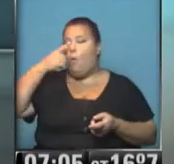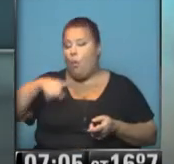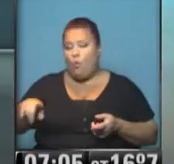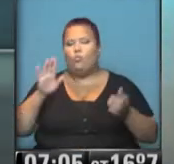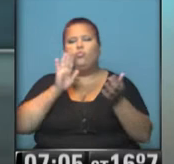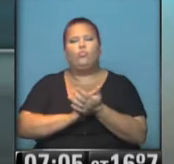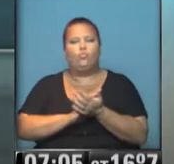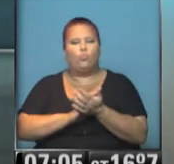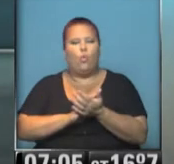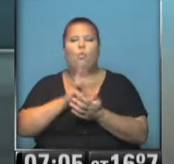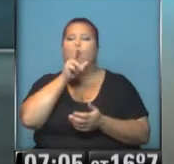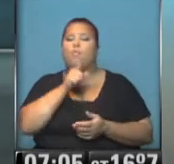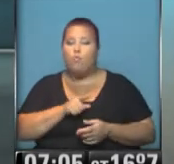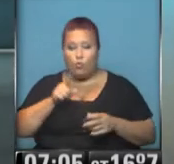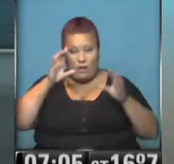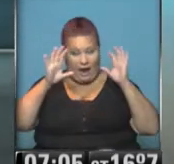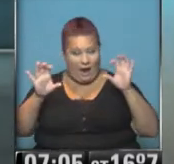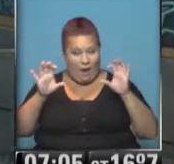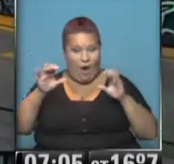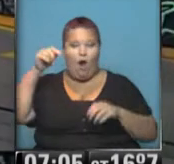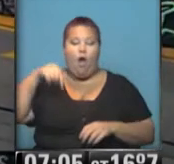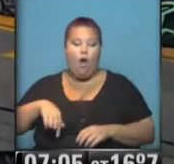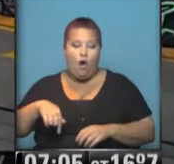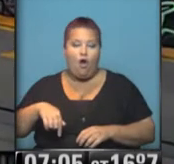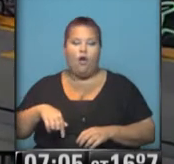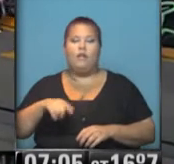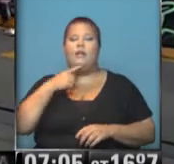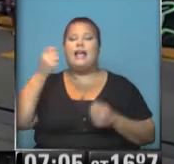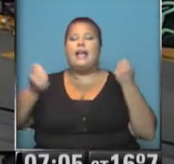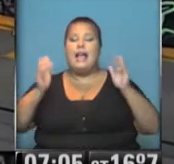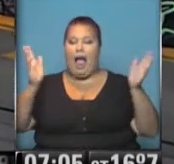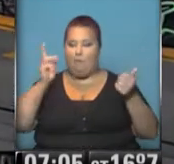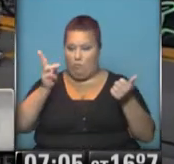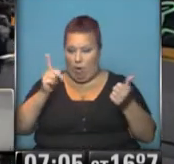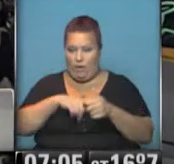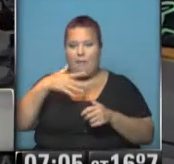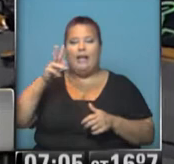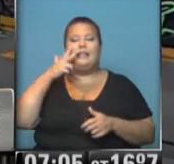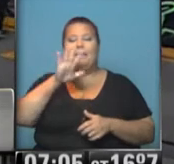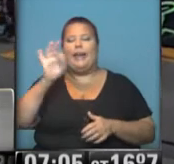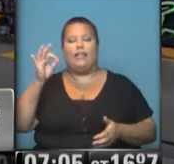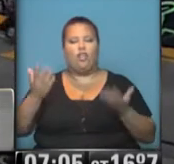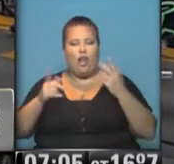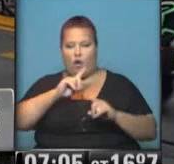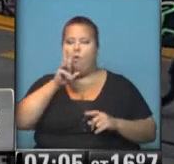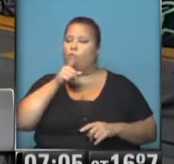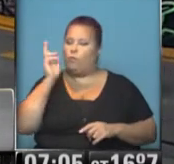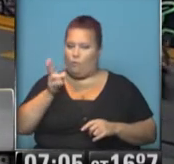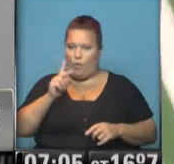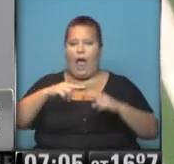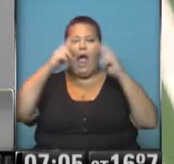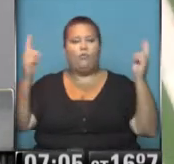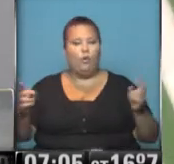cuanto a las rutas, recuerden que hoy rige la veda para camiones de gran porte. Más de 3.500 kilos por rutas nacionales y